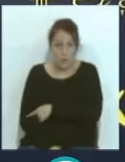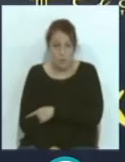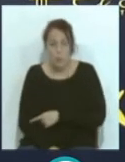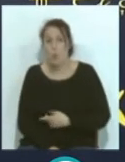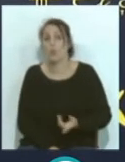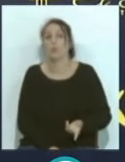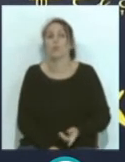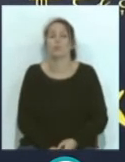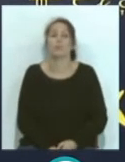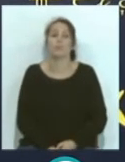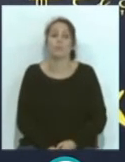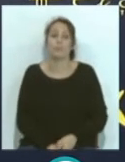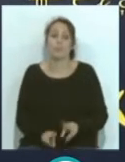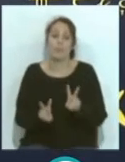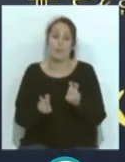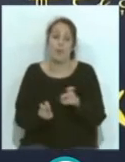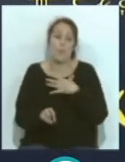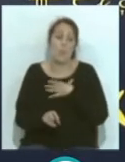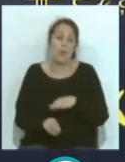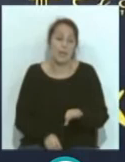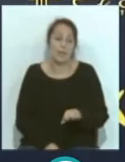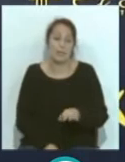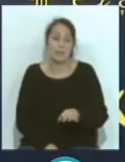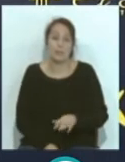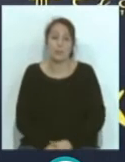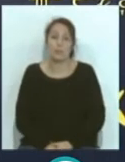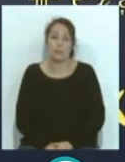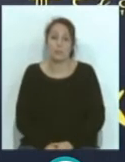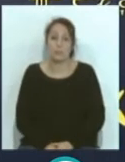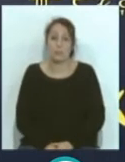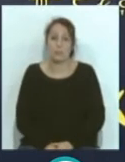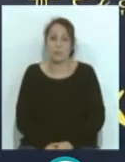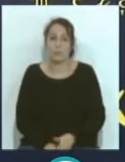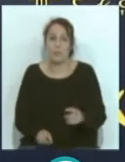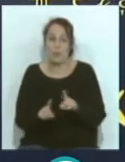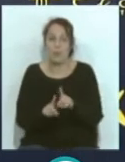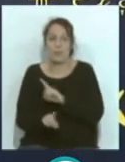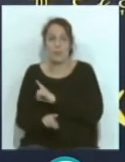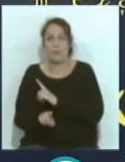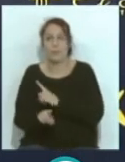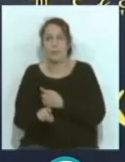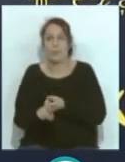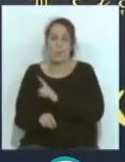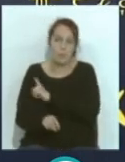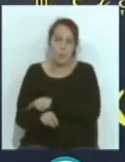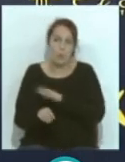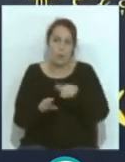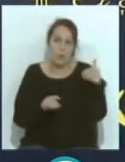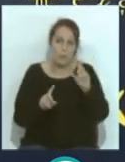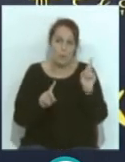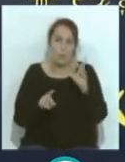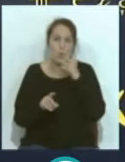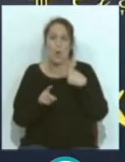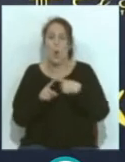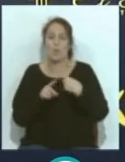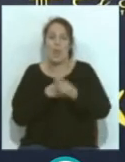lo que pueda ser, no es extradeportivo porque las cosas que hacen no lo